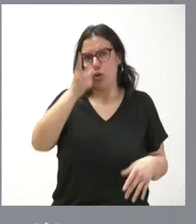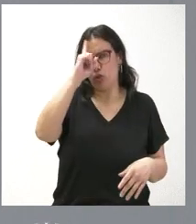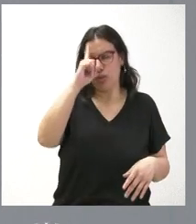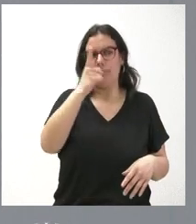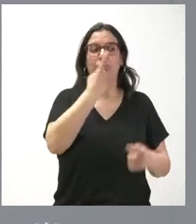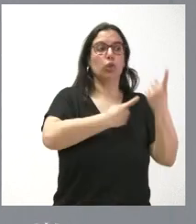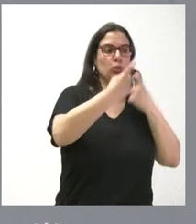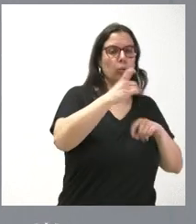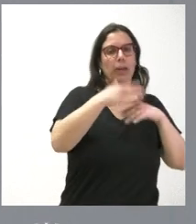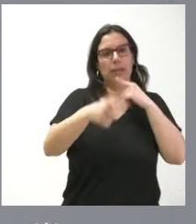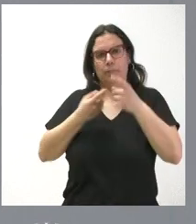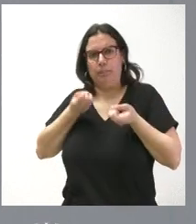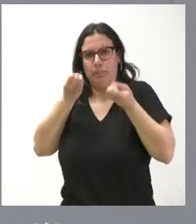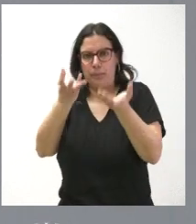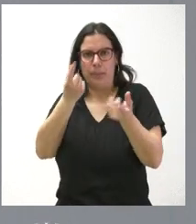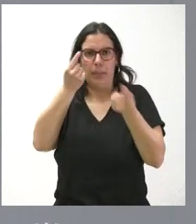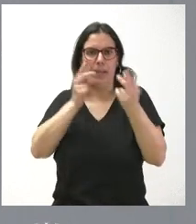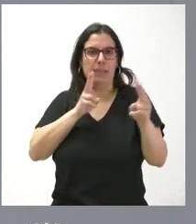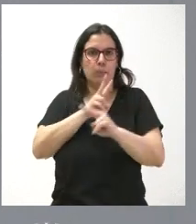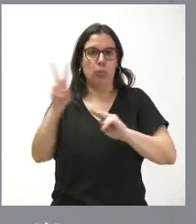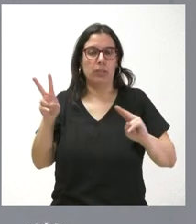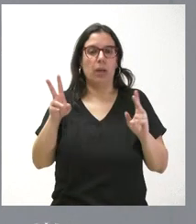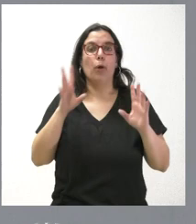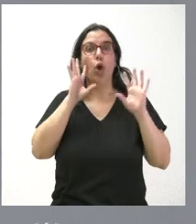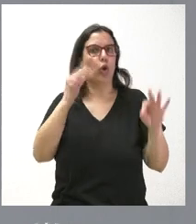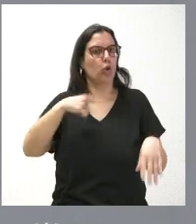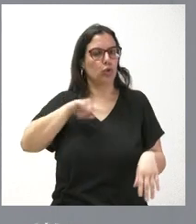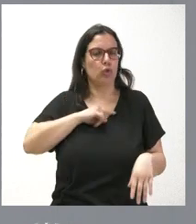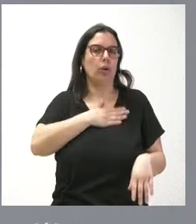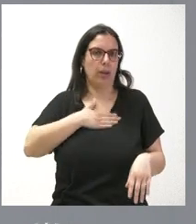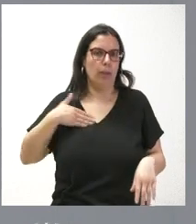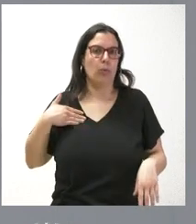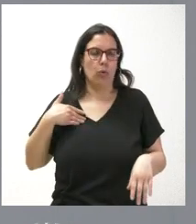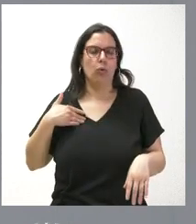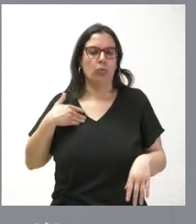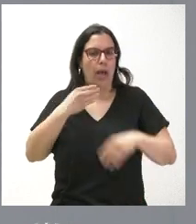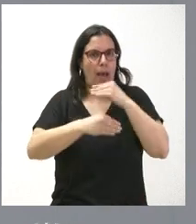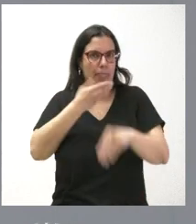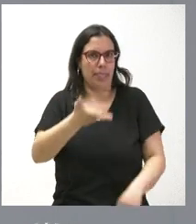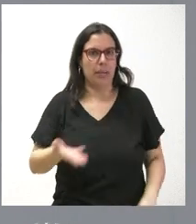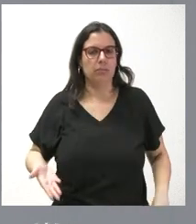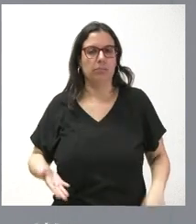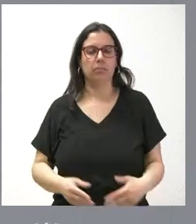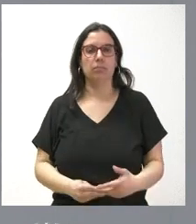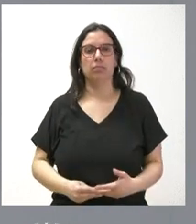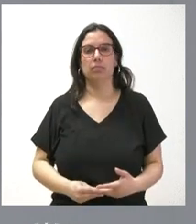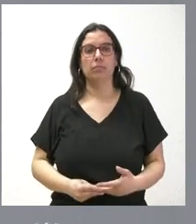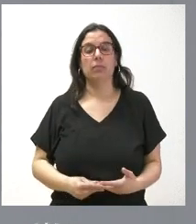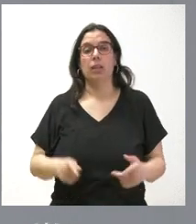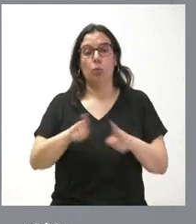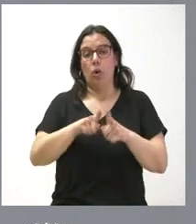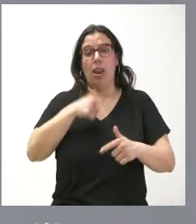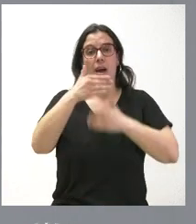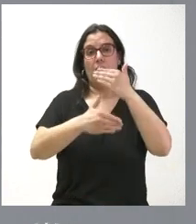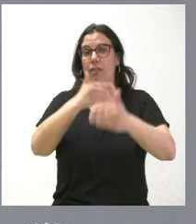más información de detalle, pero lógicamente la idea nuestra es poderlo llevar a cabo, como también hemos avanzado en esa